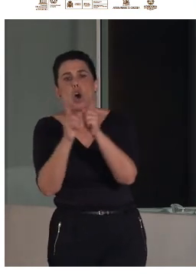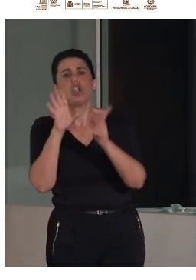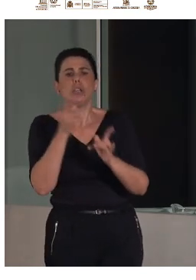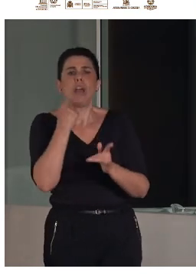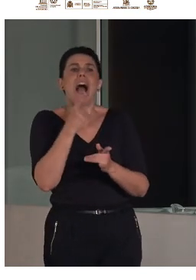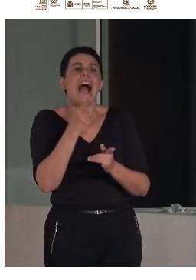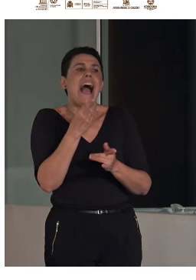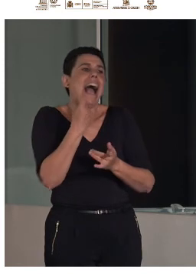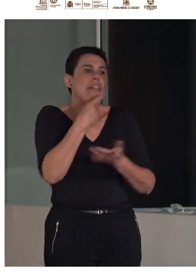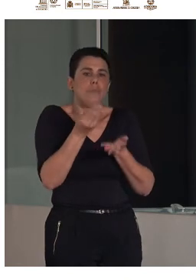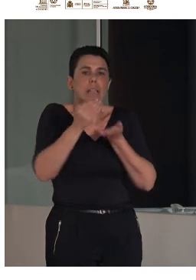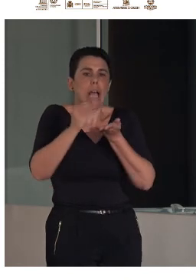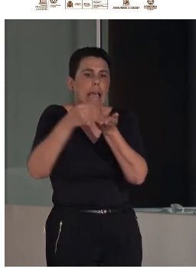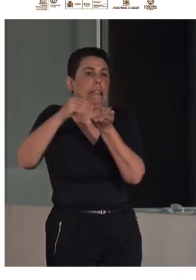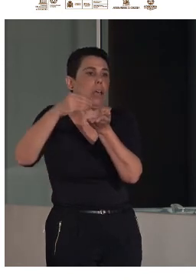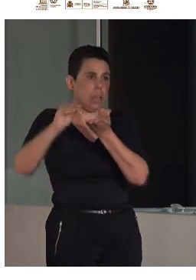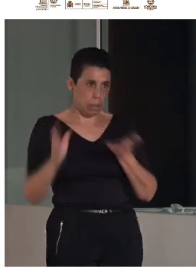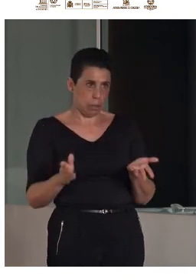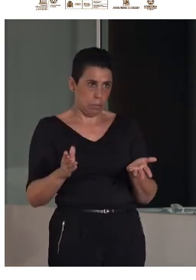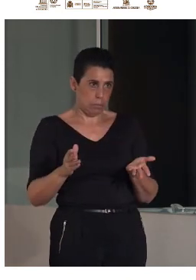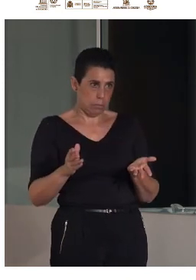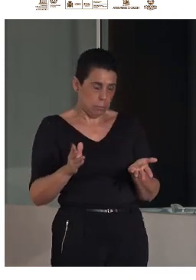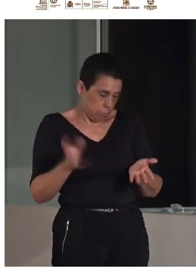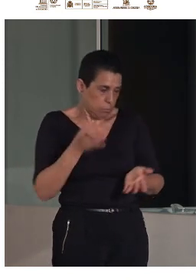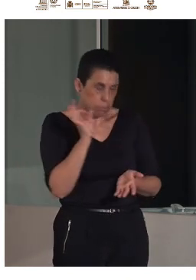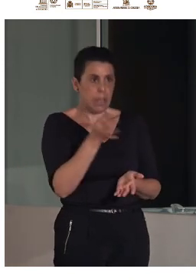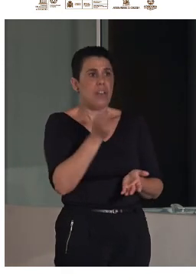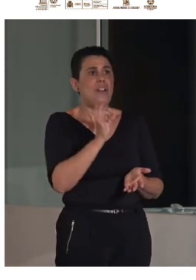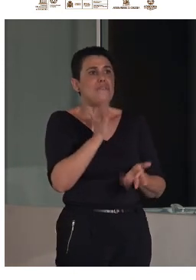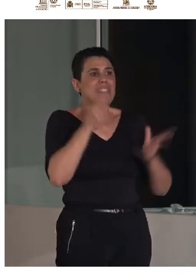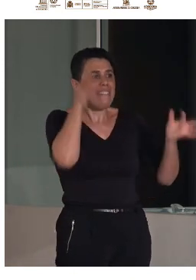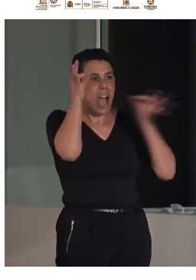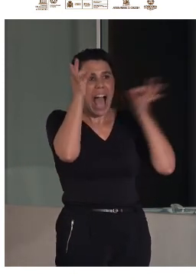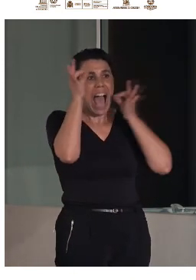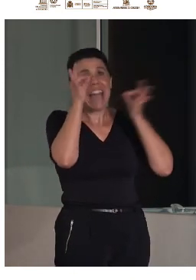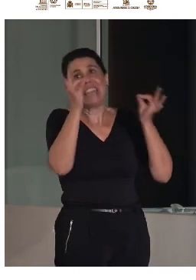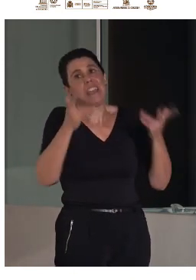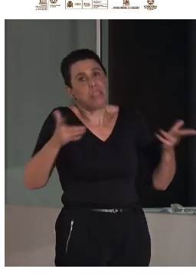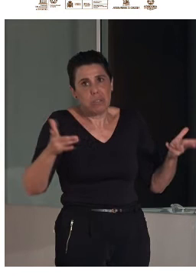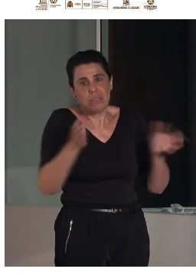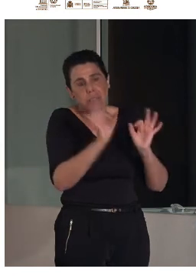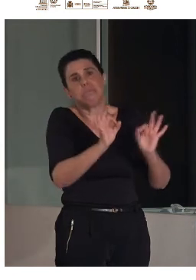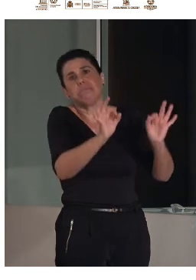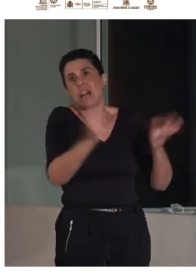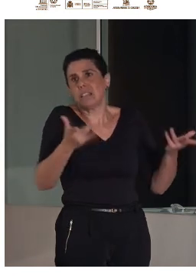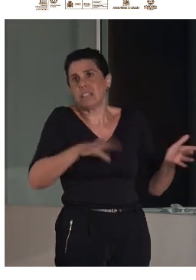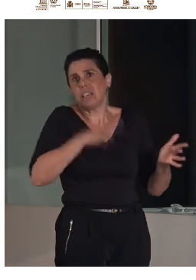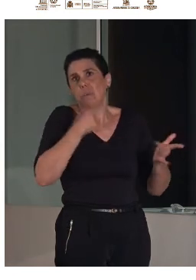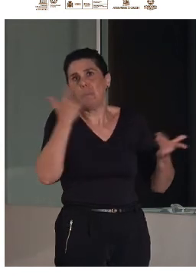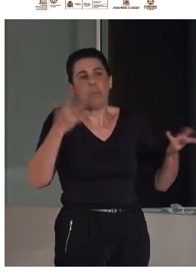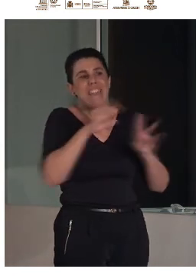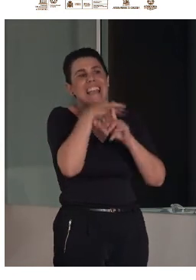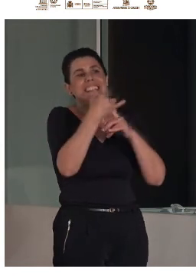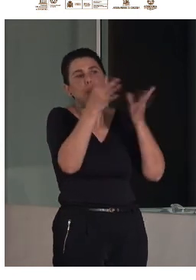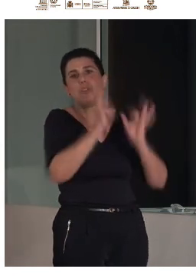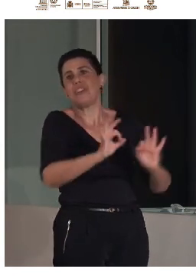la anécdota es muy humana es decir el fijarse en la anécdota pero siempre que os voy a contar el recurso de la anécdota para